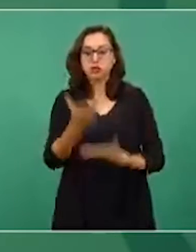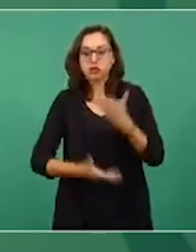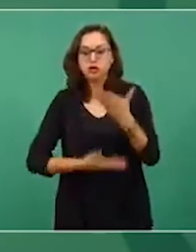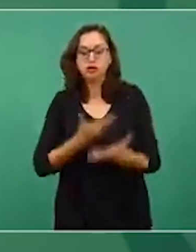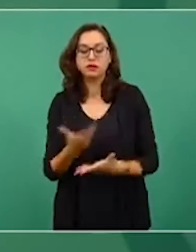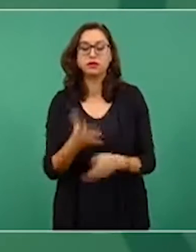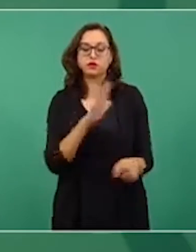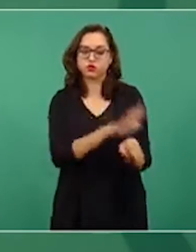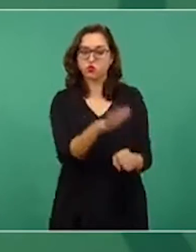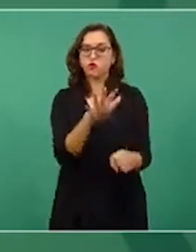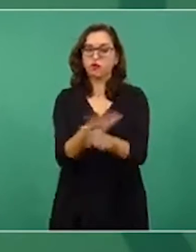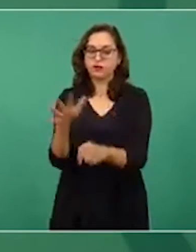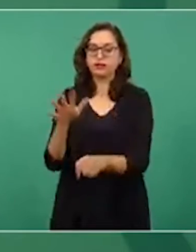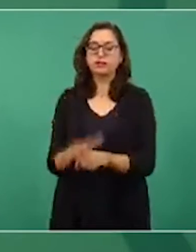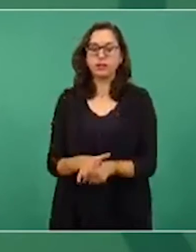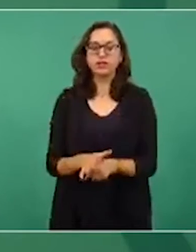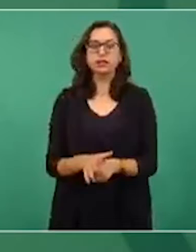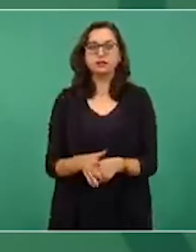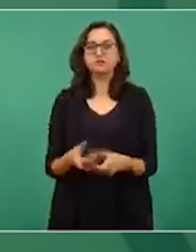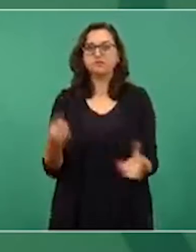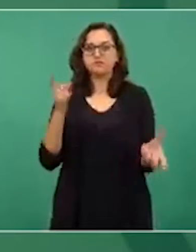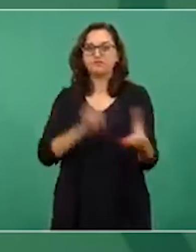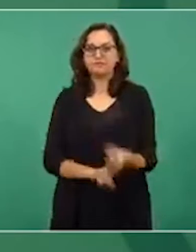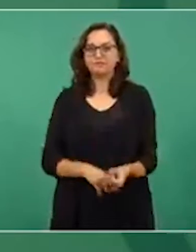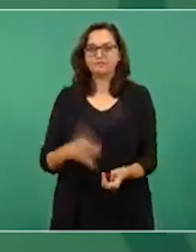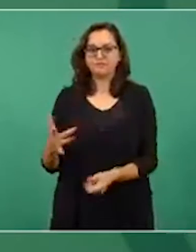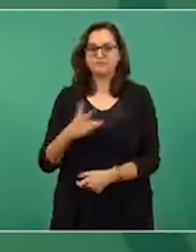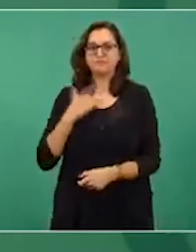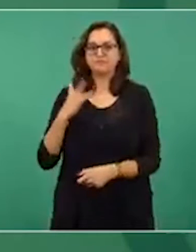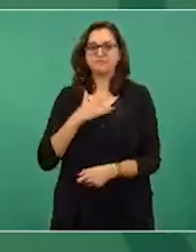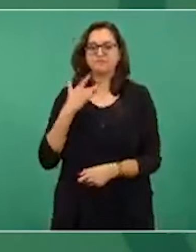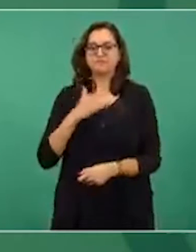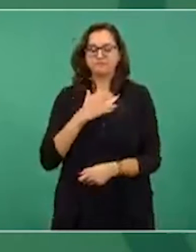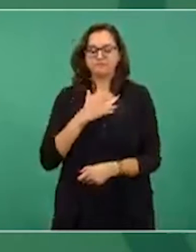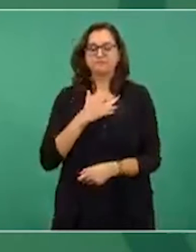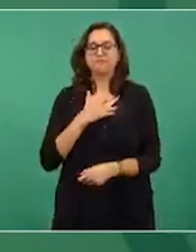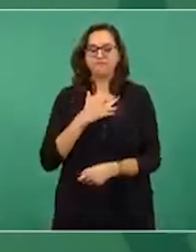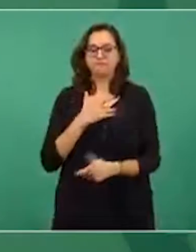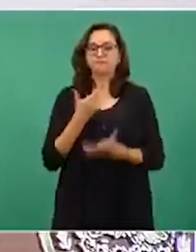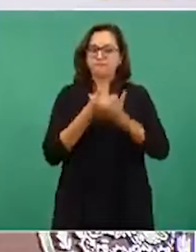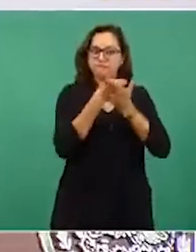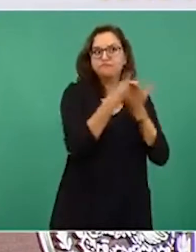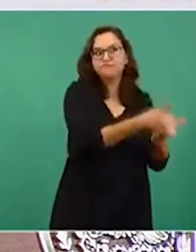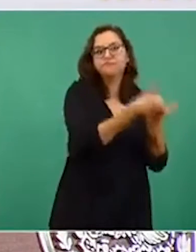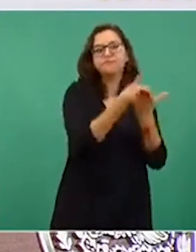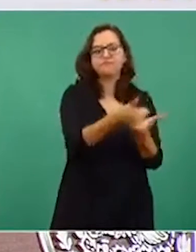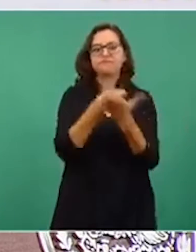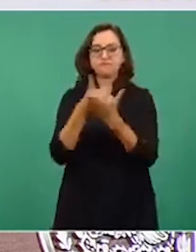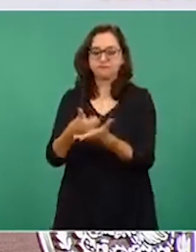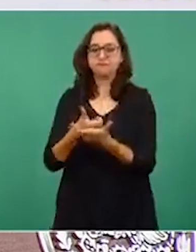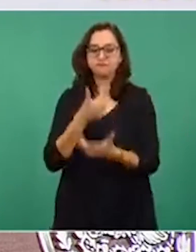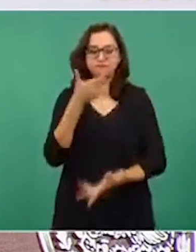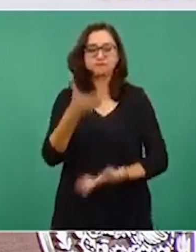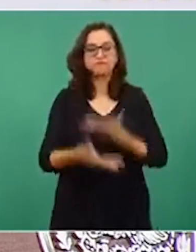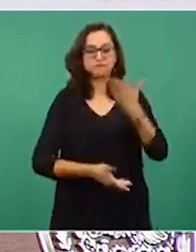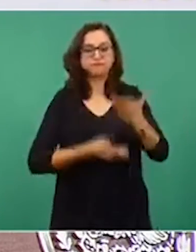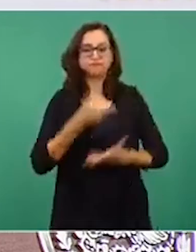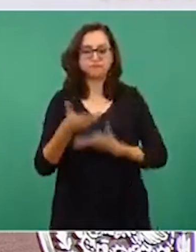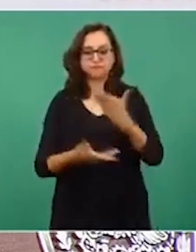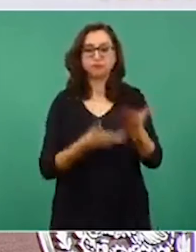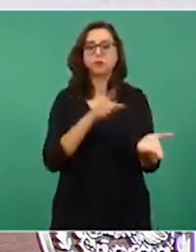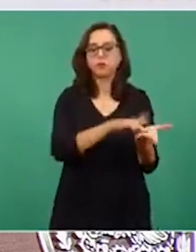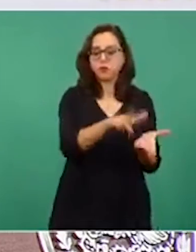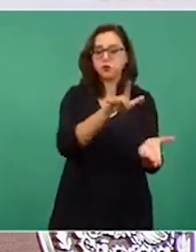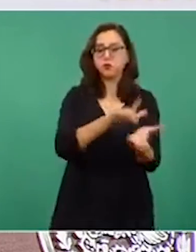que tenga deseos de ayudar, de servir, de